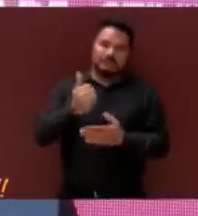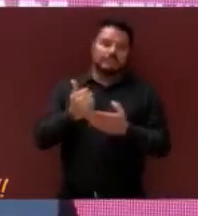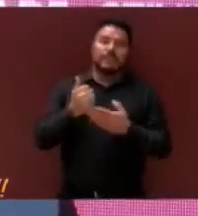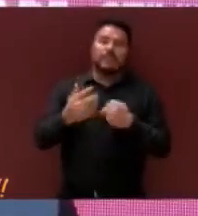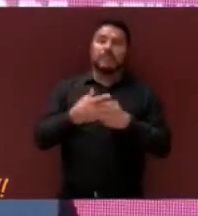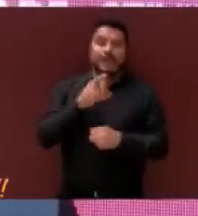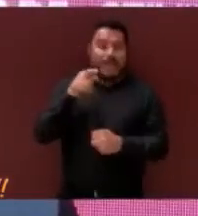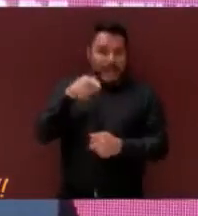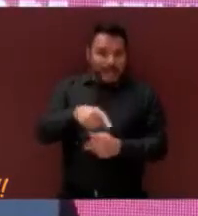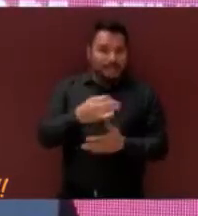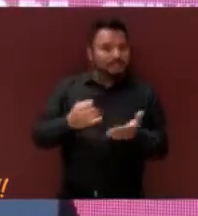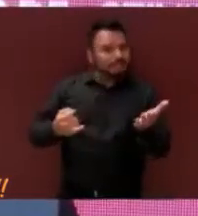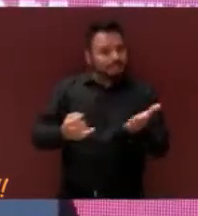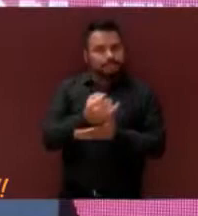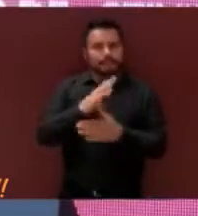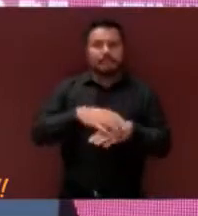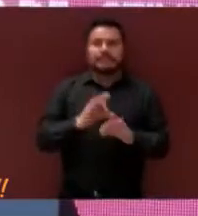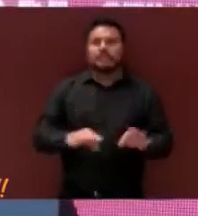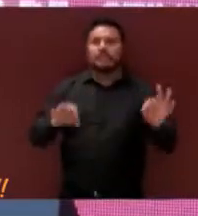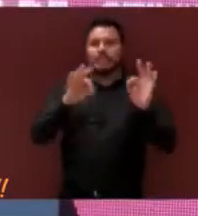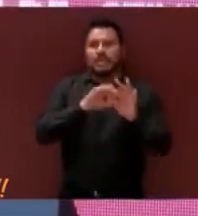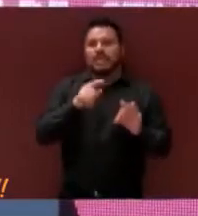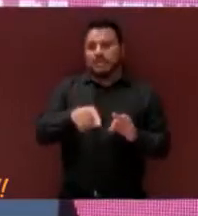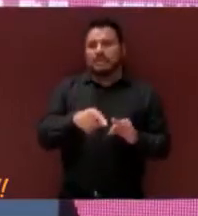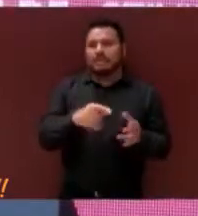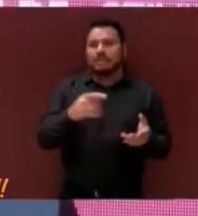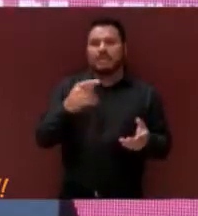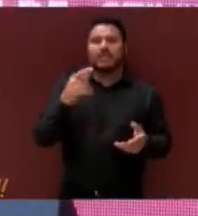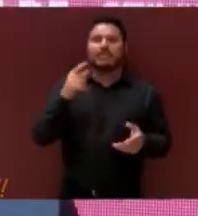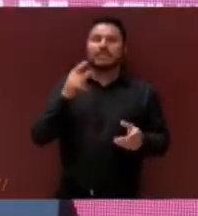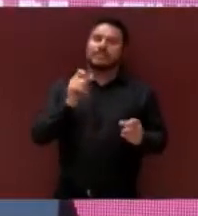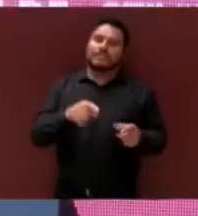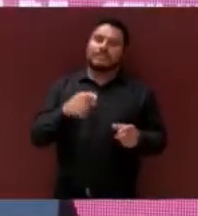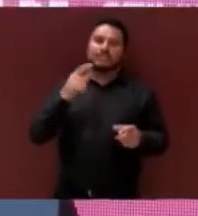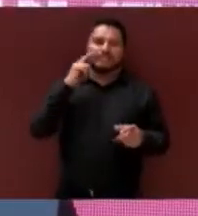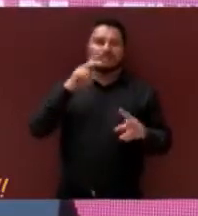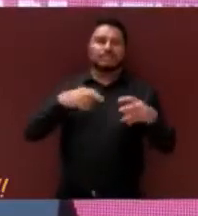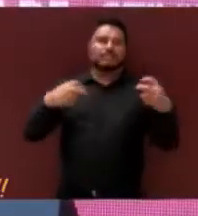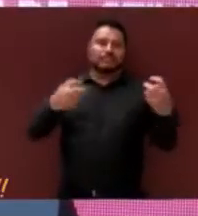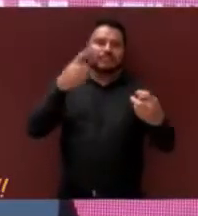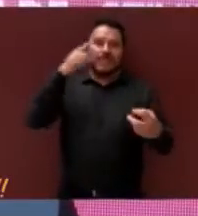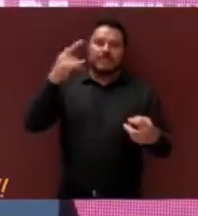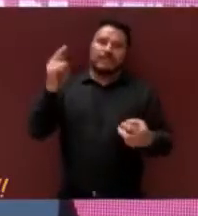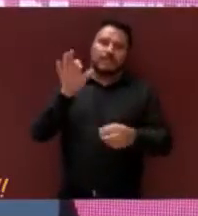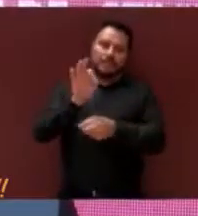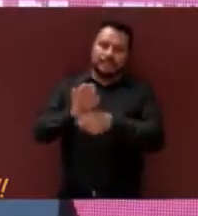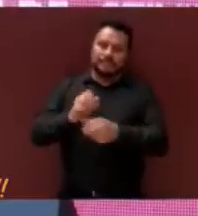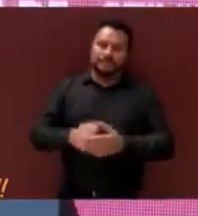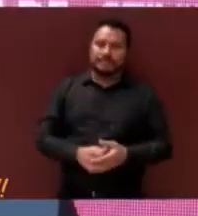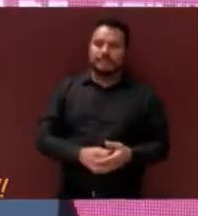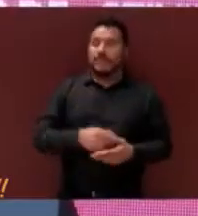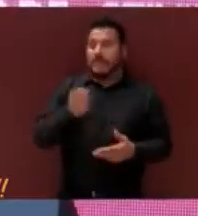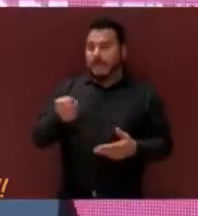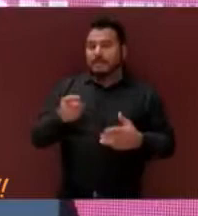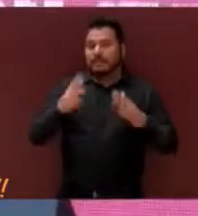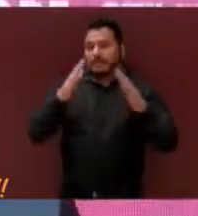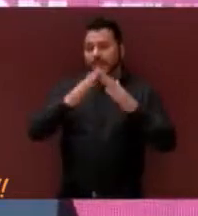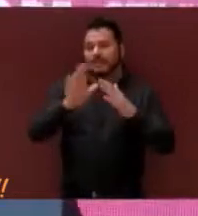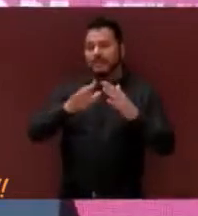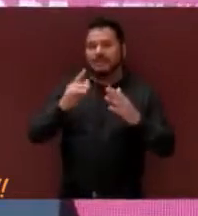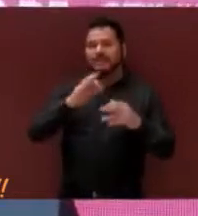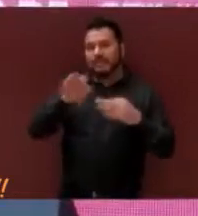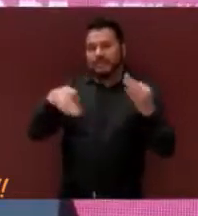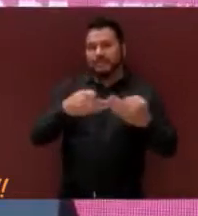se toman las decisiones más importantes que dan rumbo a nuestra querida ciudad de Tijuana, hogar de todos